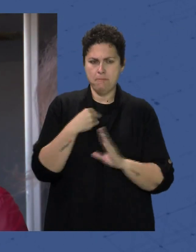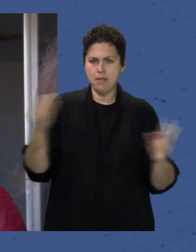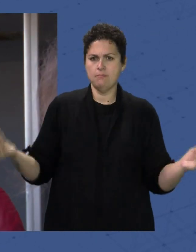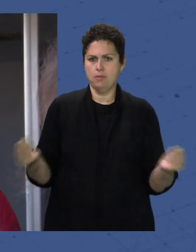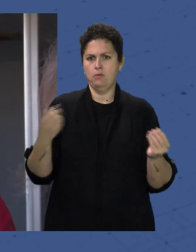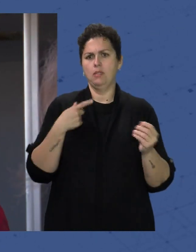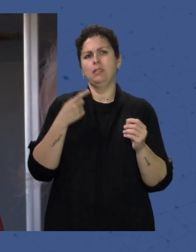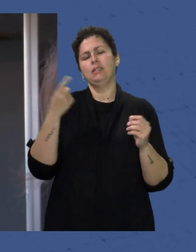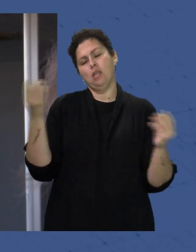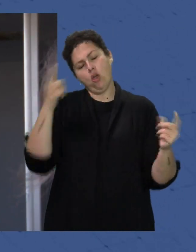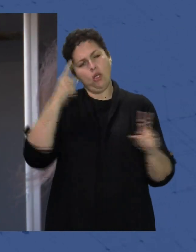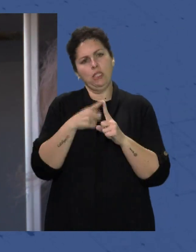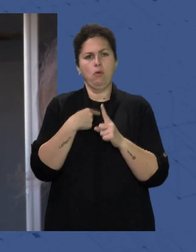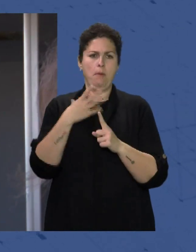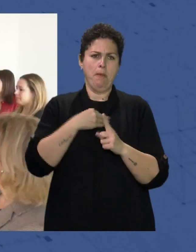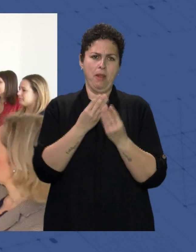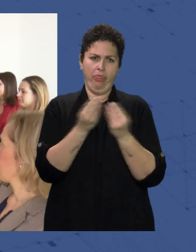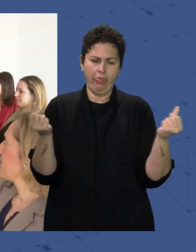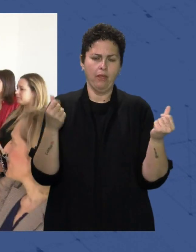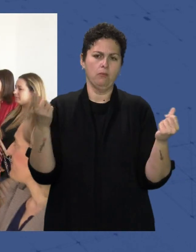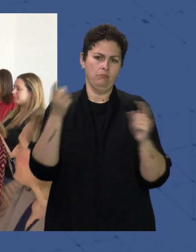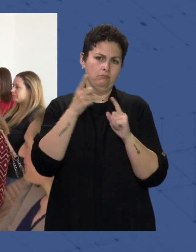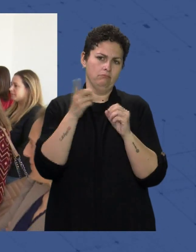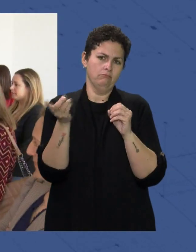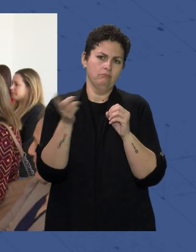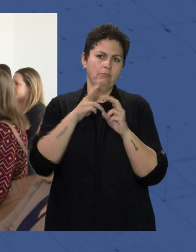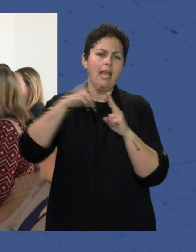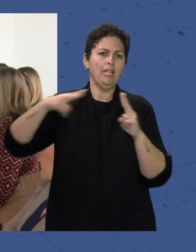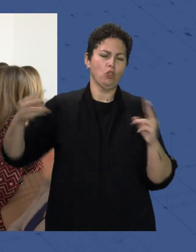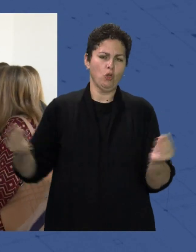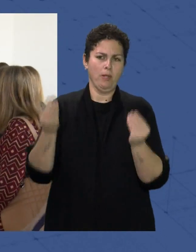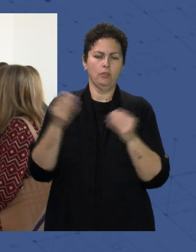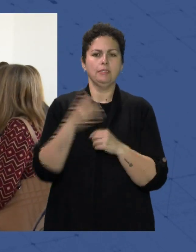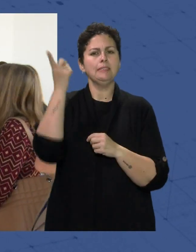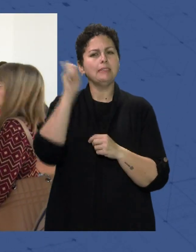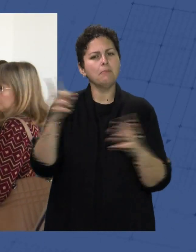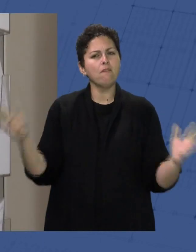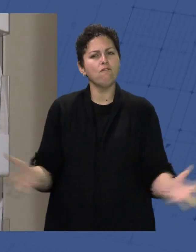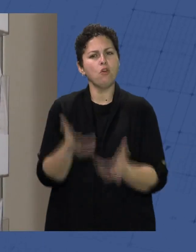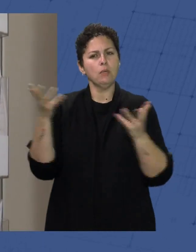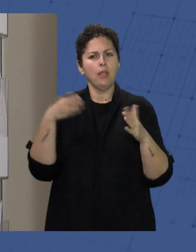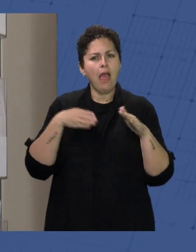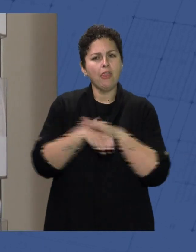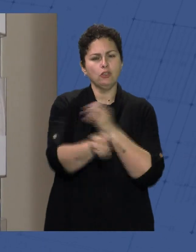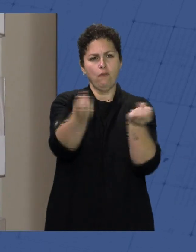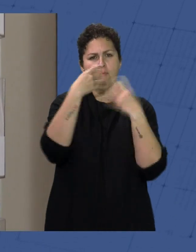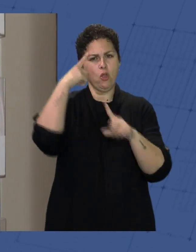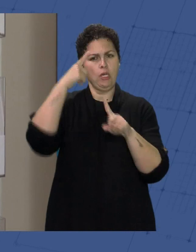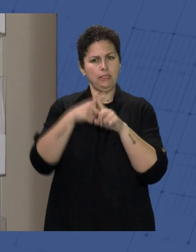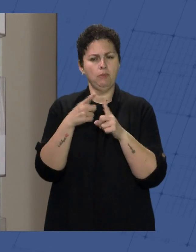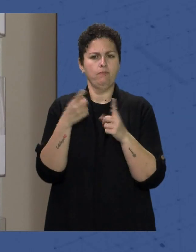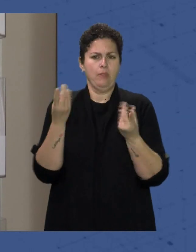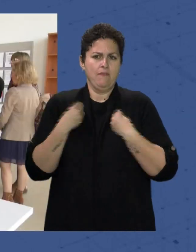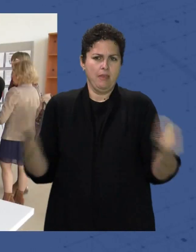electrónica Que es el objetivo también Que tienen todas las administraciones ¿No? Y también Pretende fomentar El acceso a la información Para facilitar un poco la vida